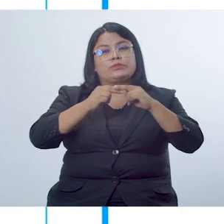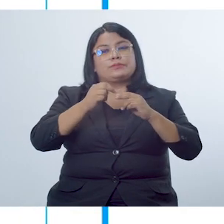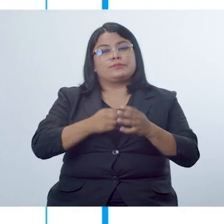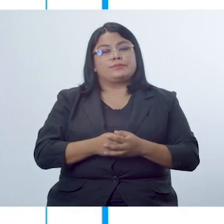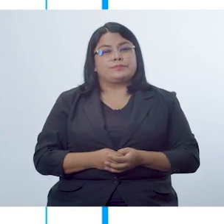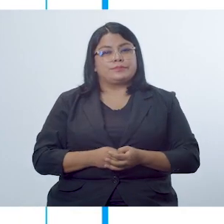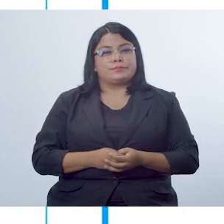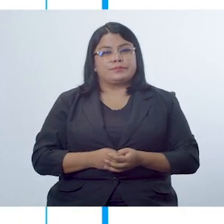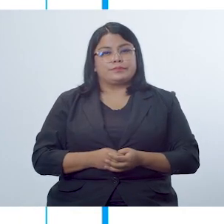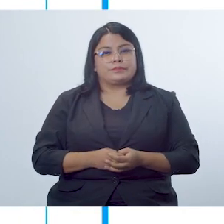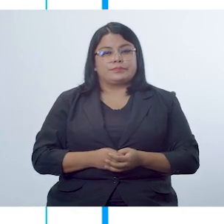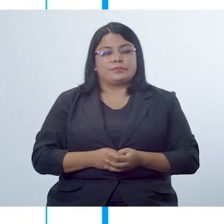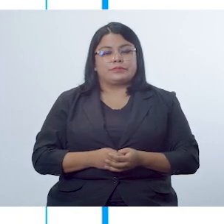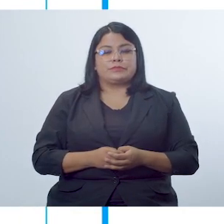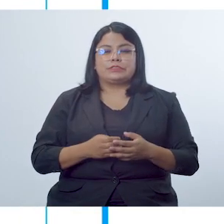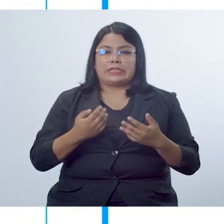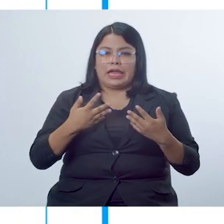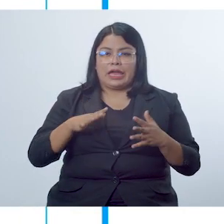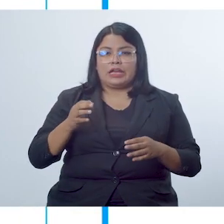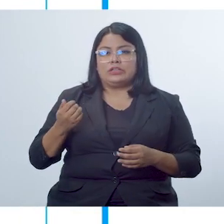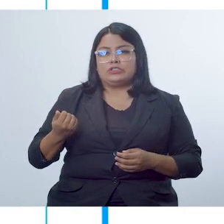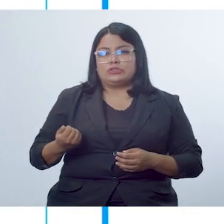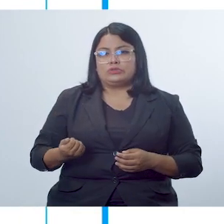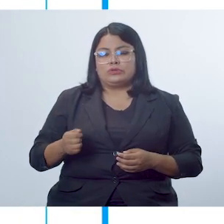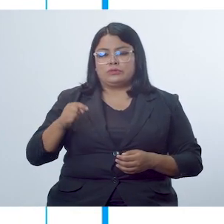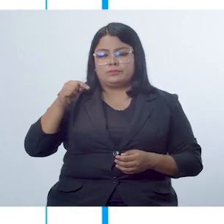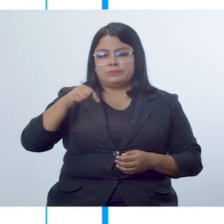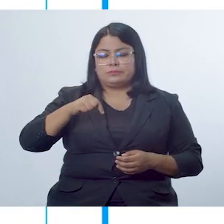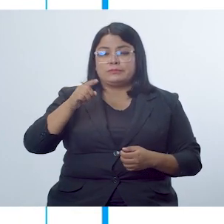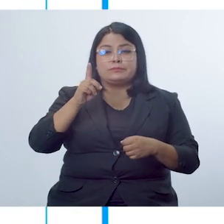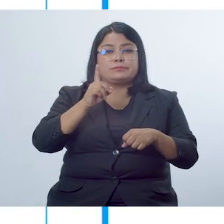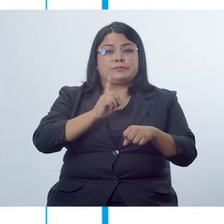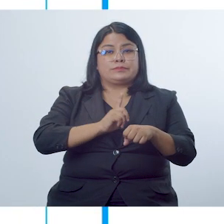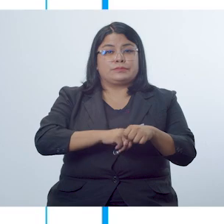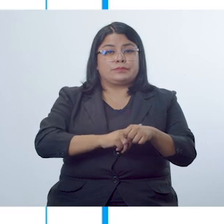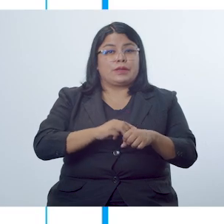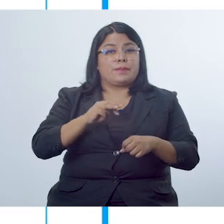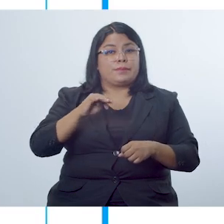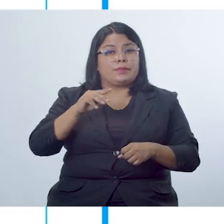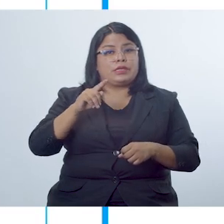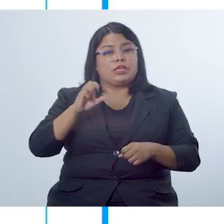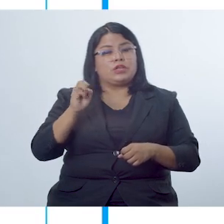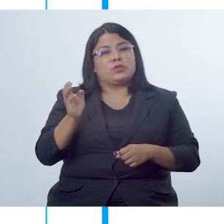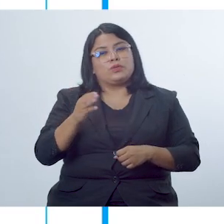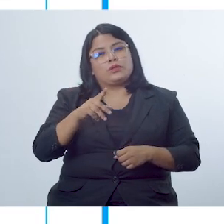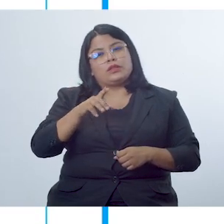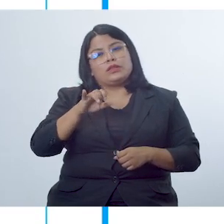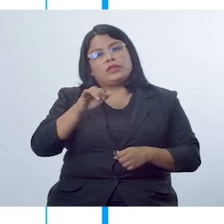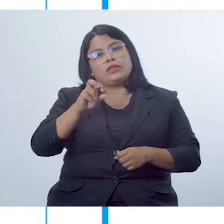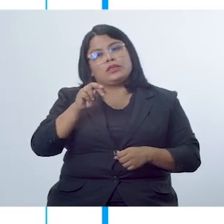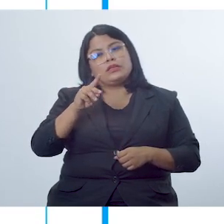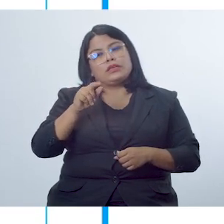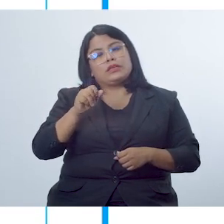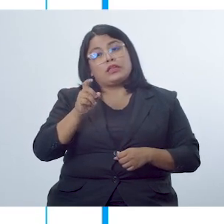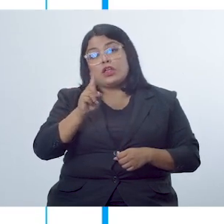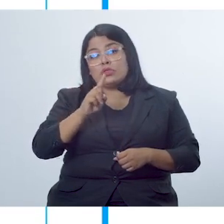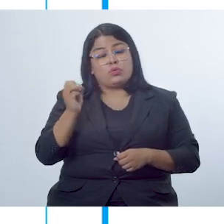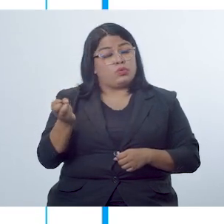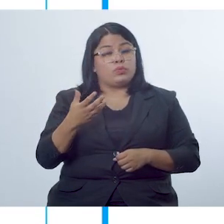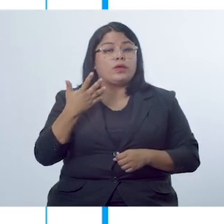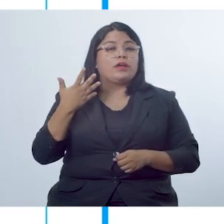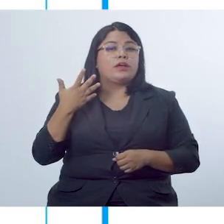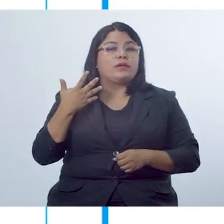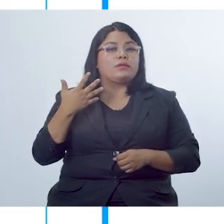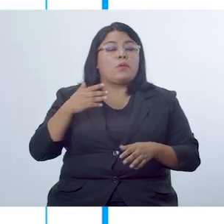Construcción. Cuando el estudiantado llega a esta etapa, los mitos y las leyendas ya no son un